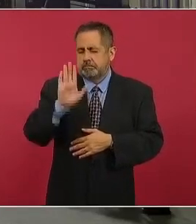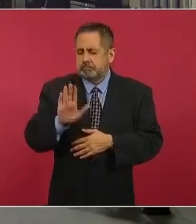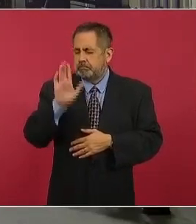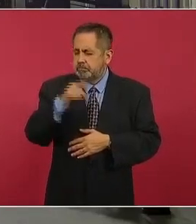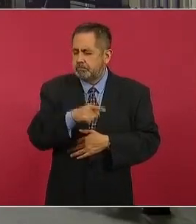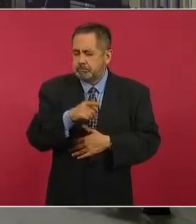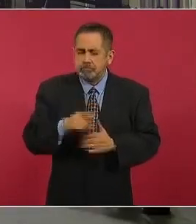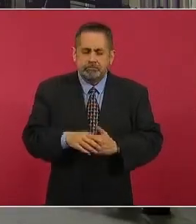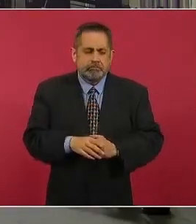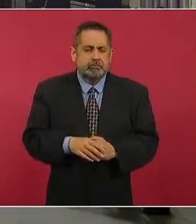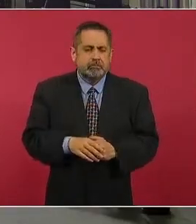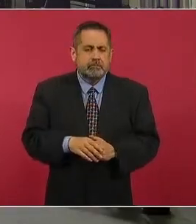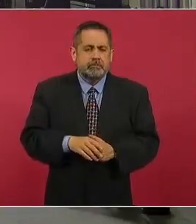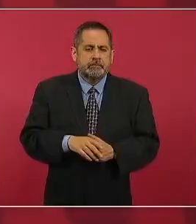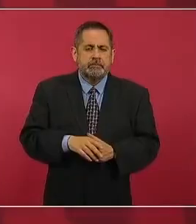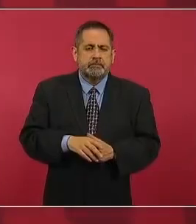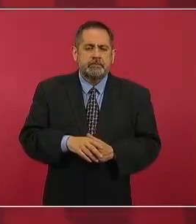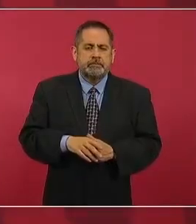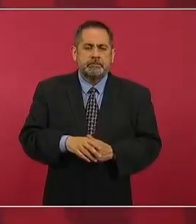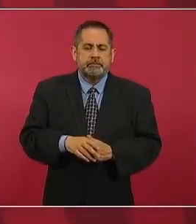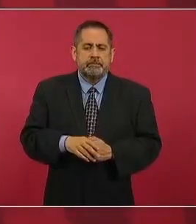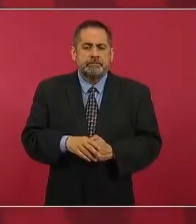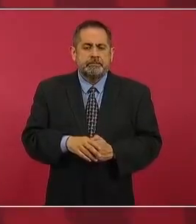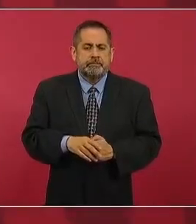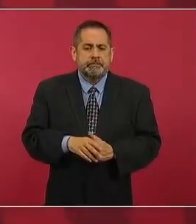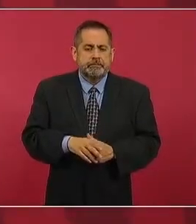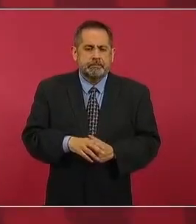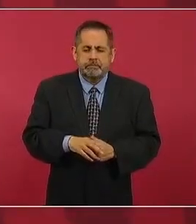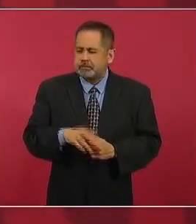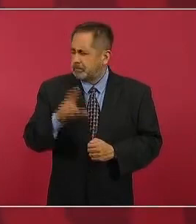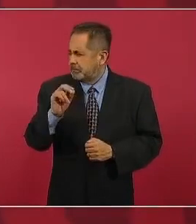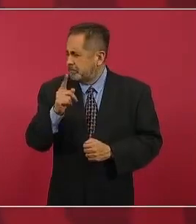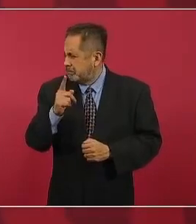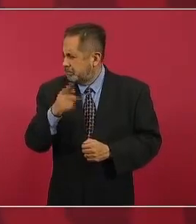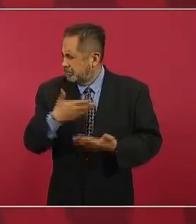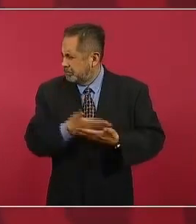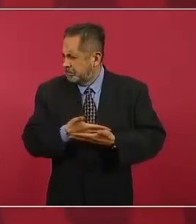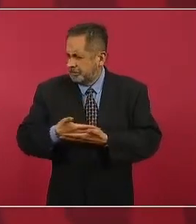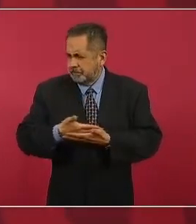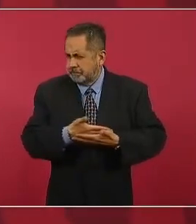sí este o un bebé